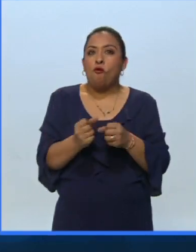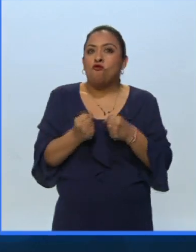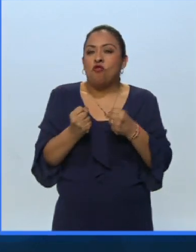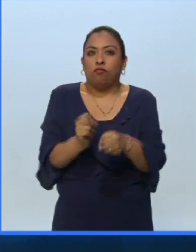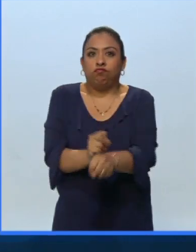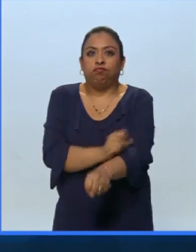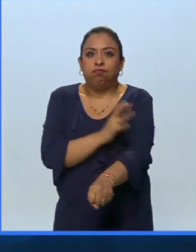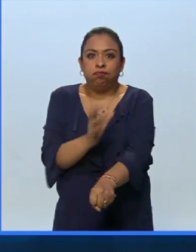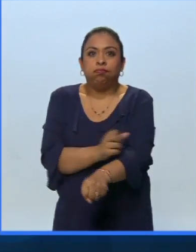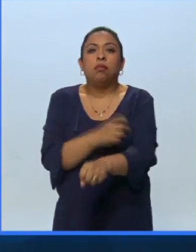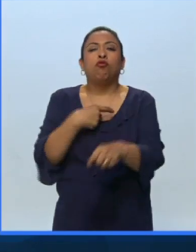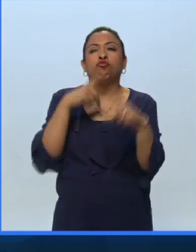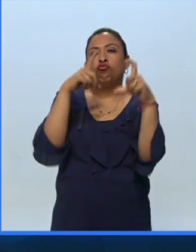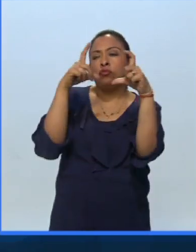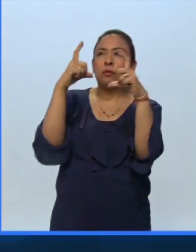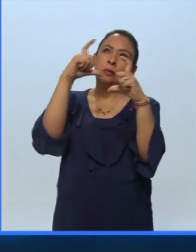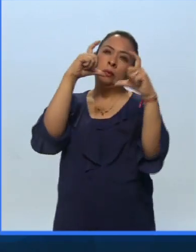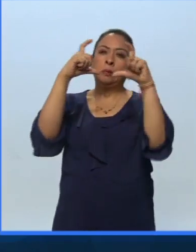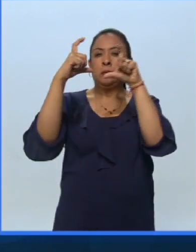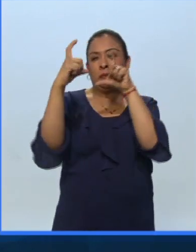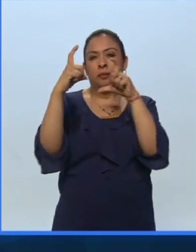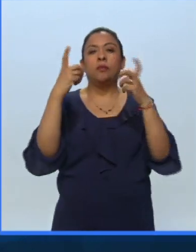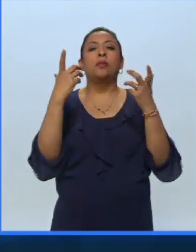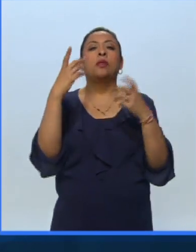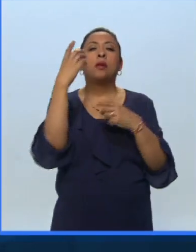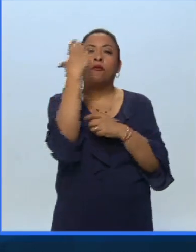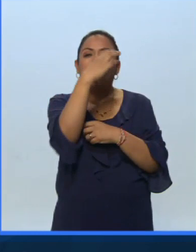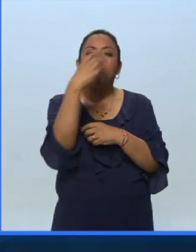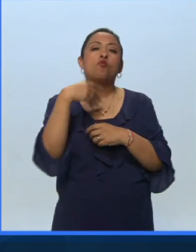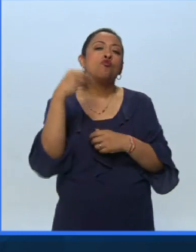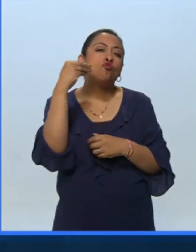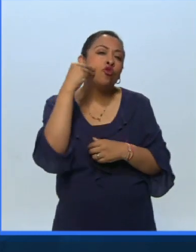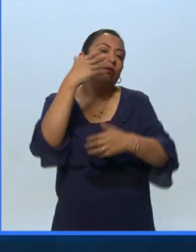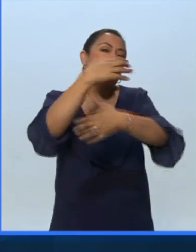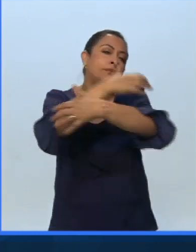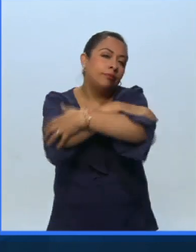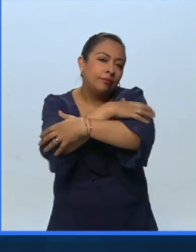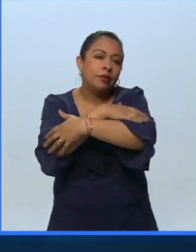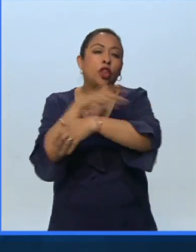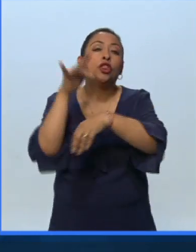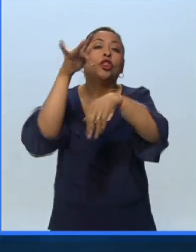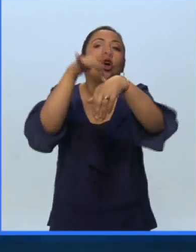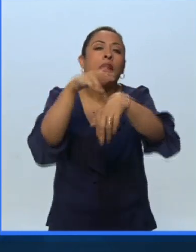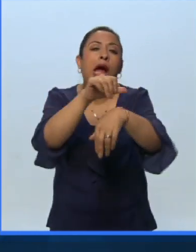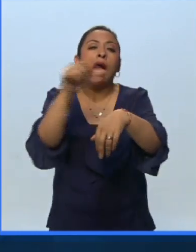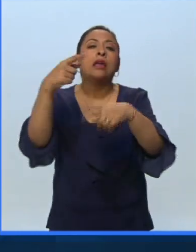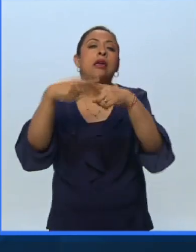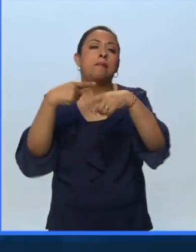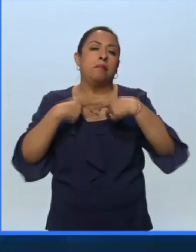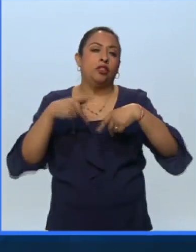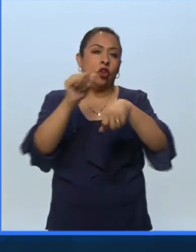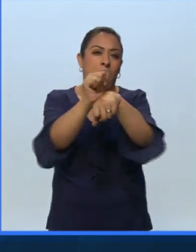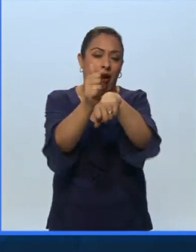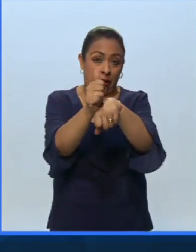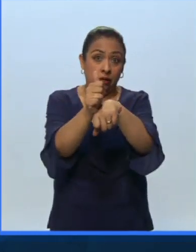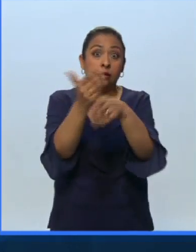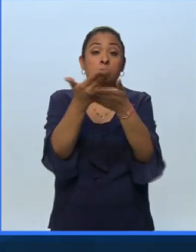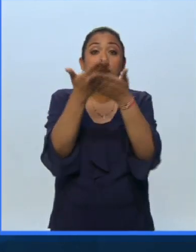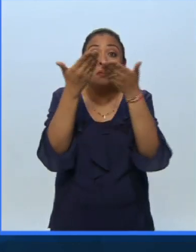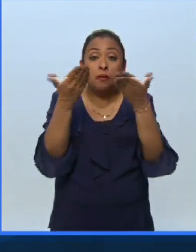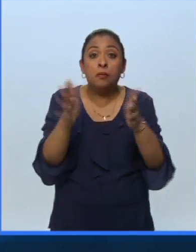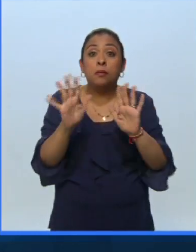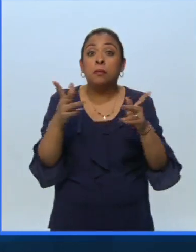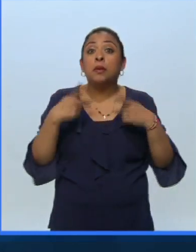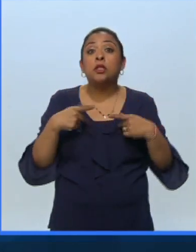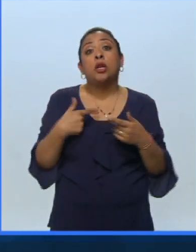con las selfies las fotografías la petición del beso del abrazo de tocar al artista y ahora pues la gente